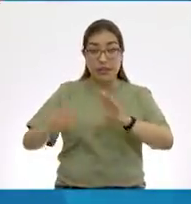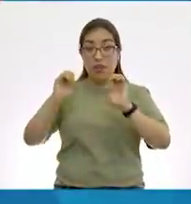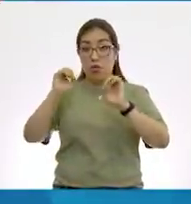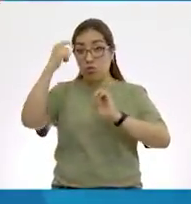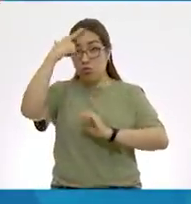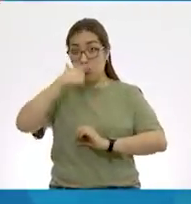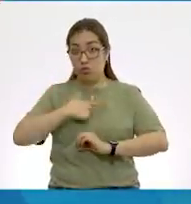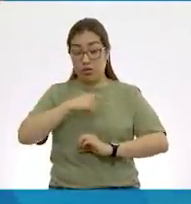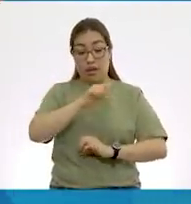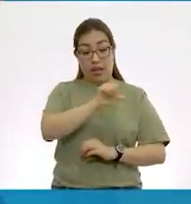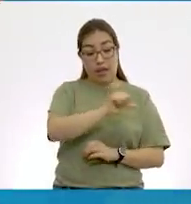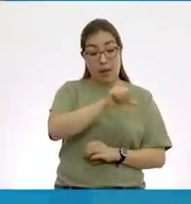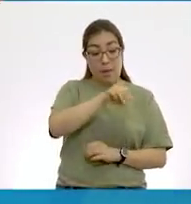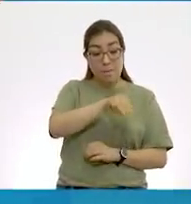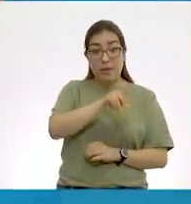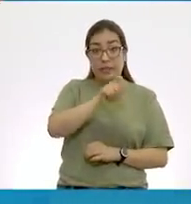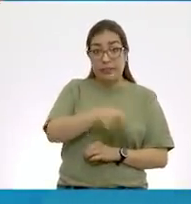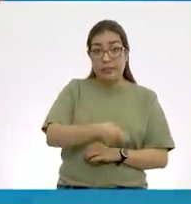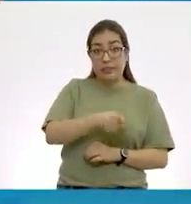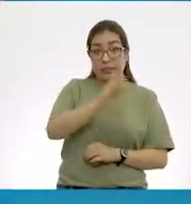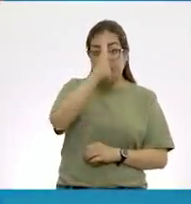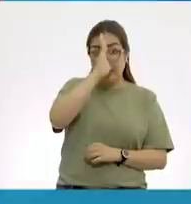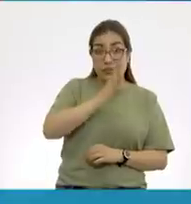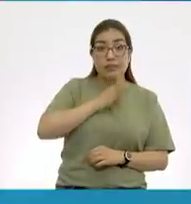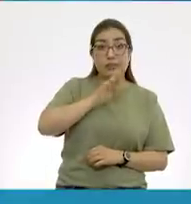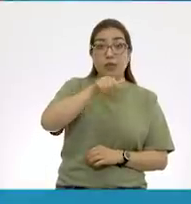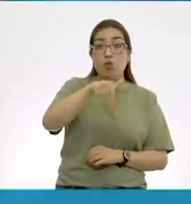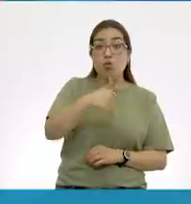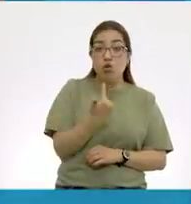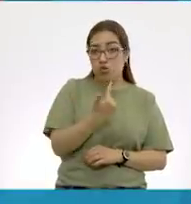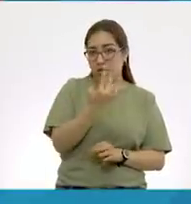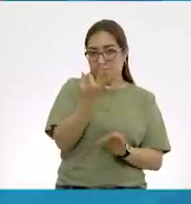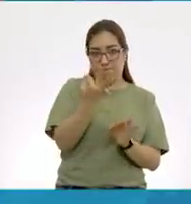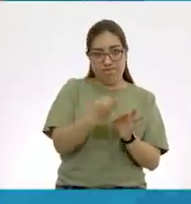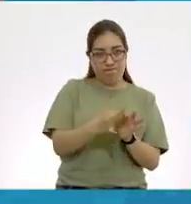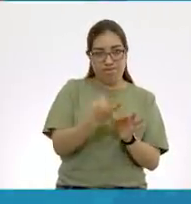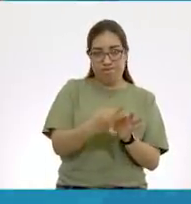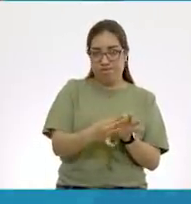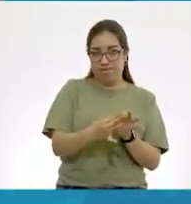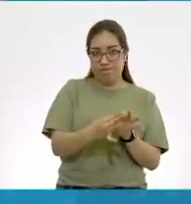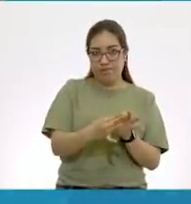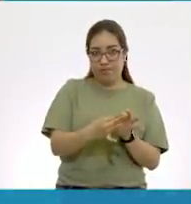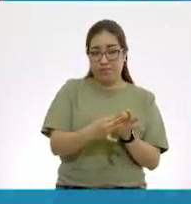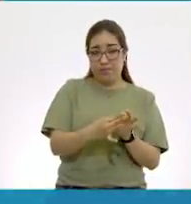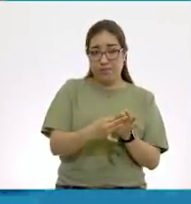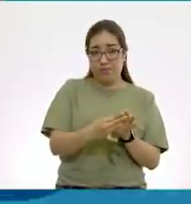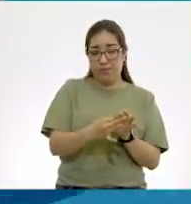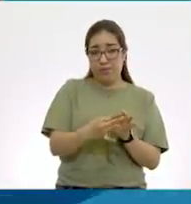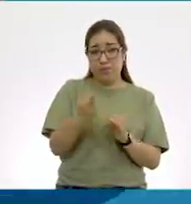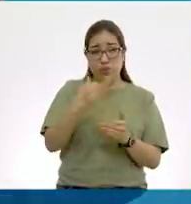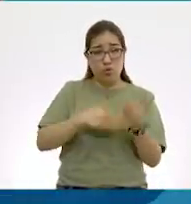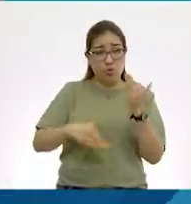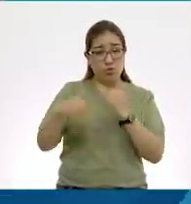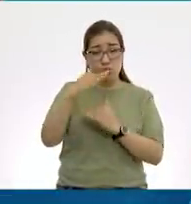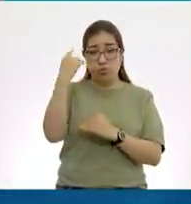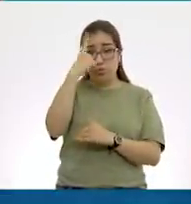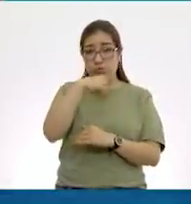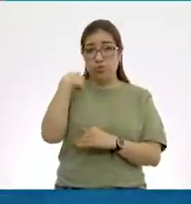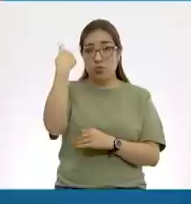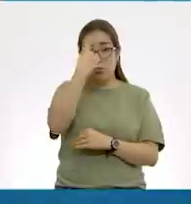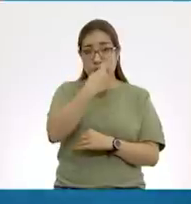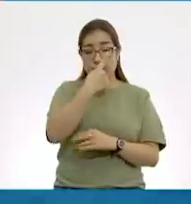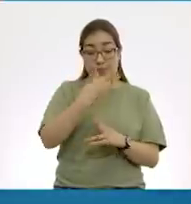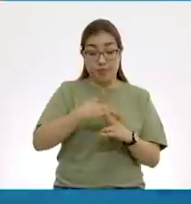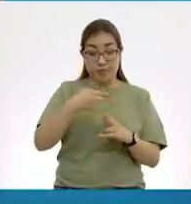AM es hasta las 12 del día. Toda hora que esté señalada y que